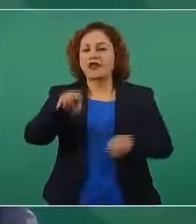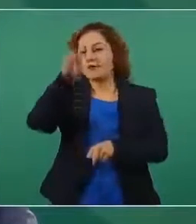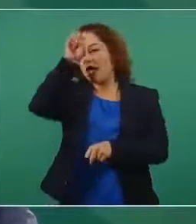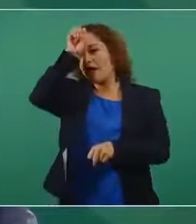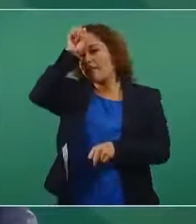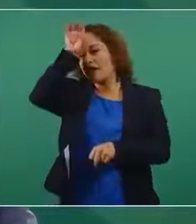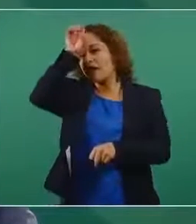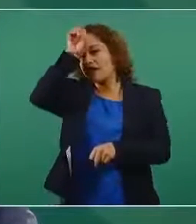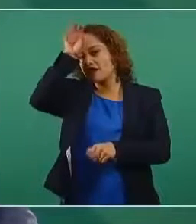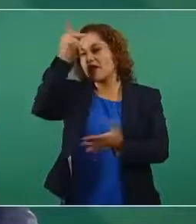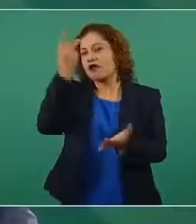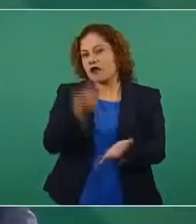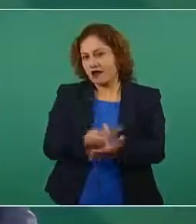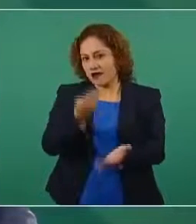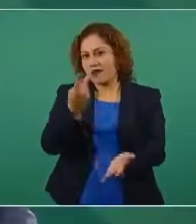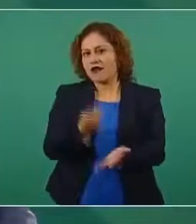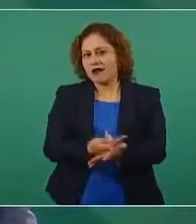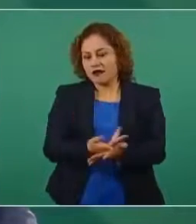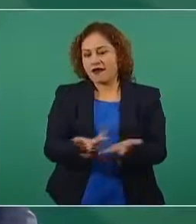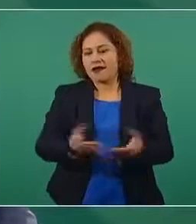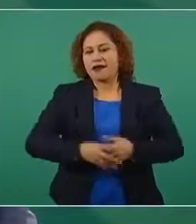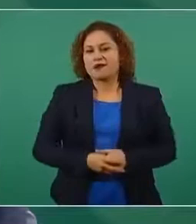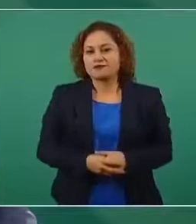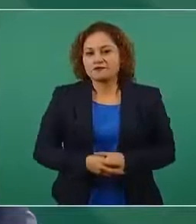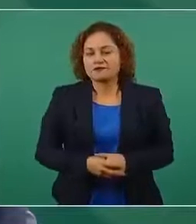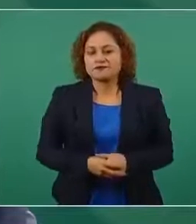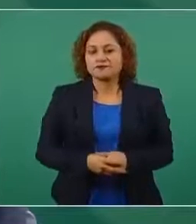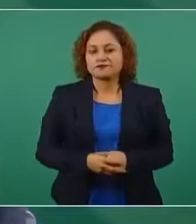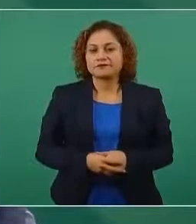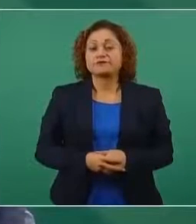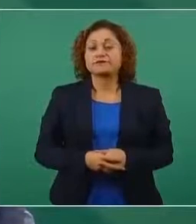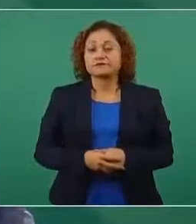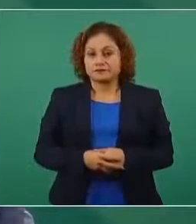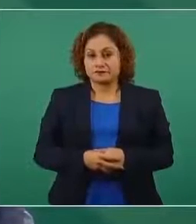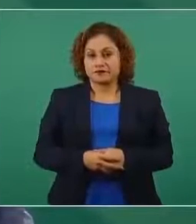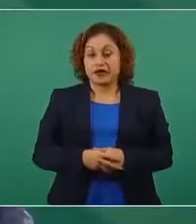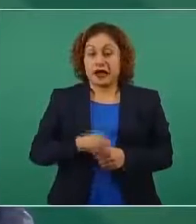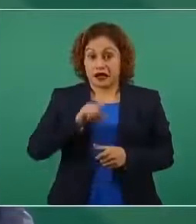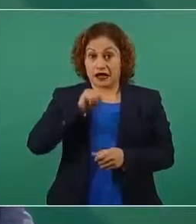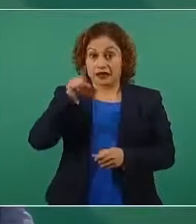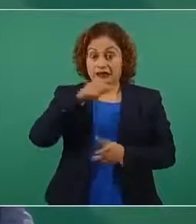se explotó la mina de oro